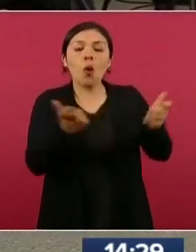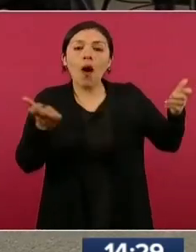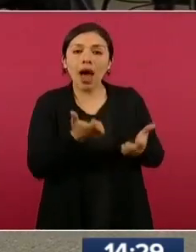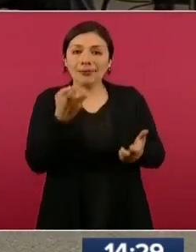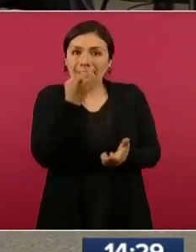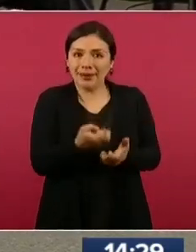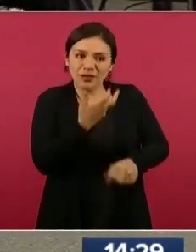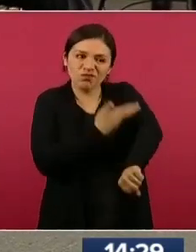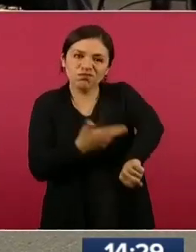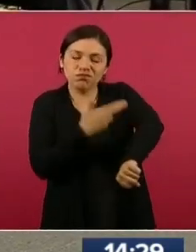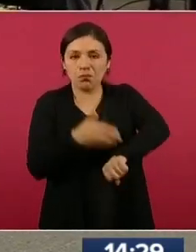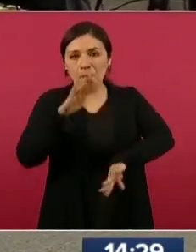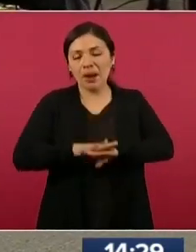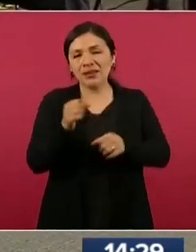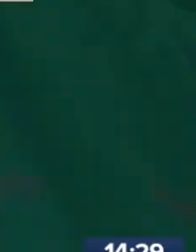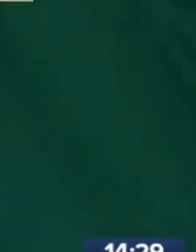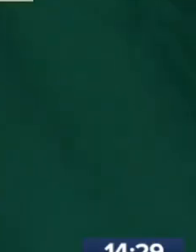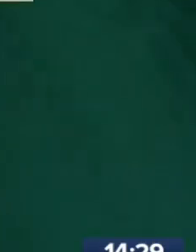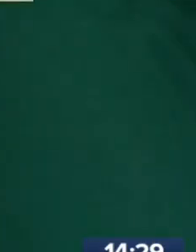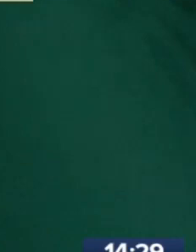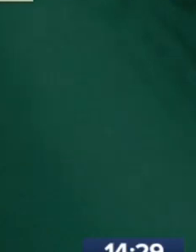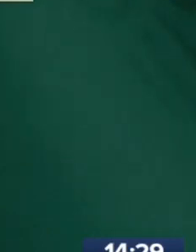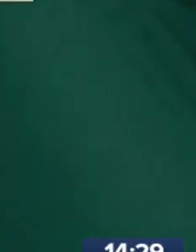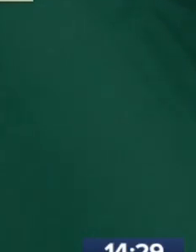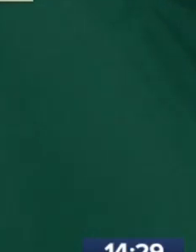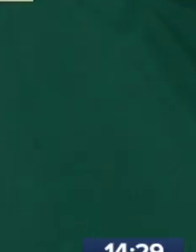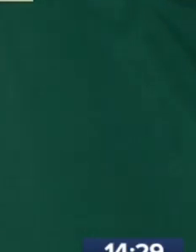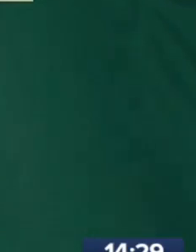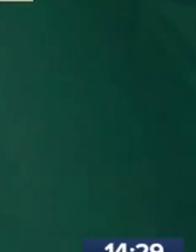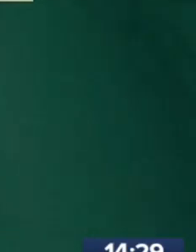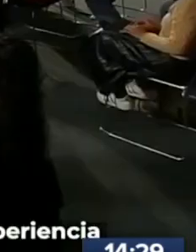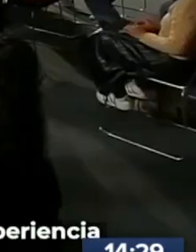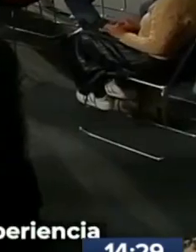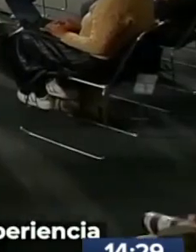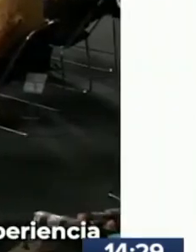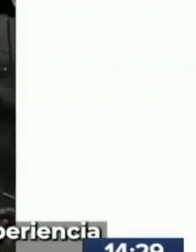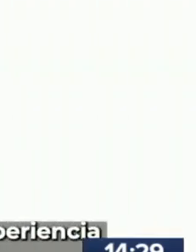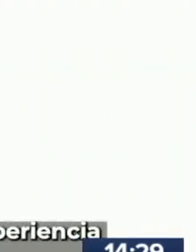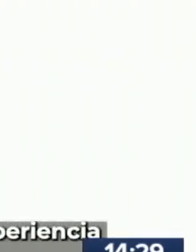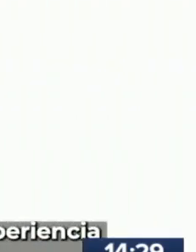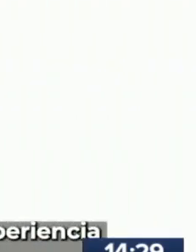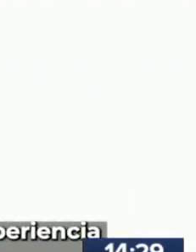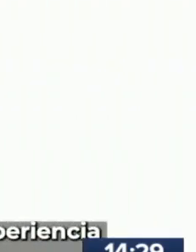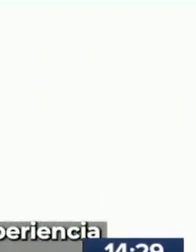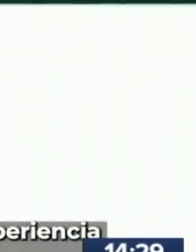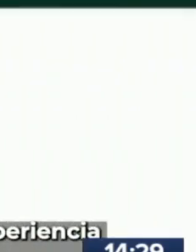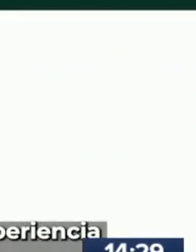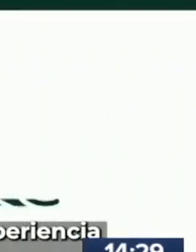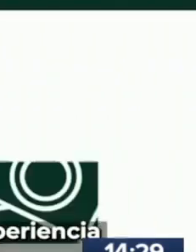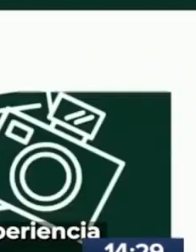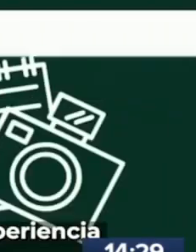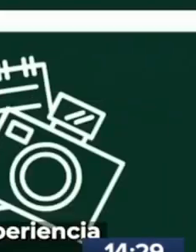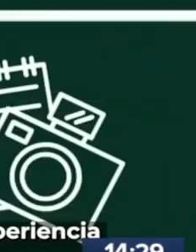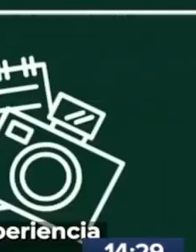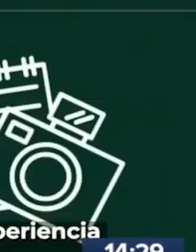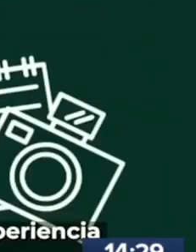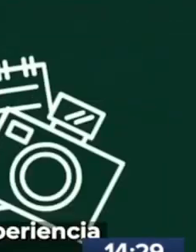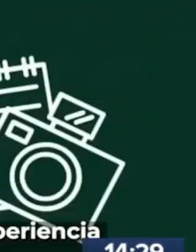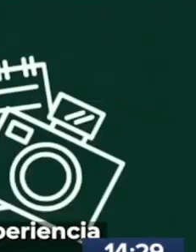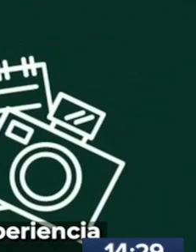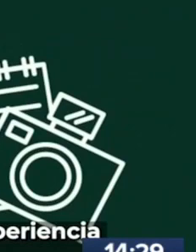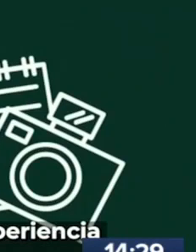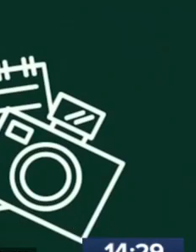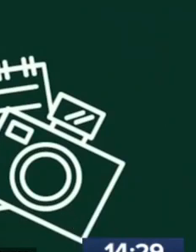maternidad, riesgos de trabajo, retiro, guarderías y prestaciones sociales. Van a destinar el 25% del presupuesto para